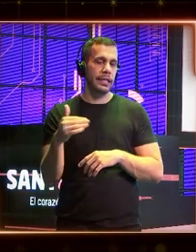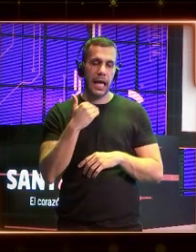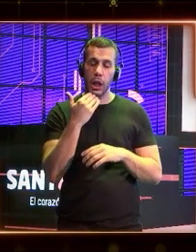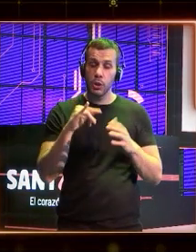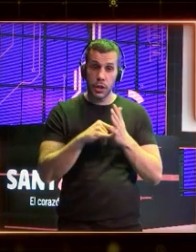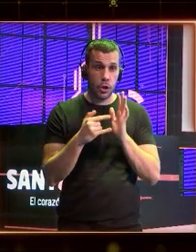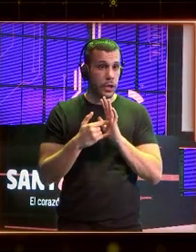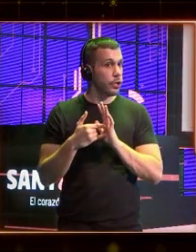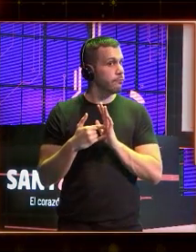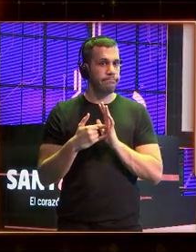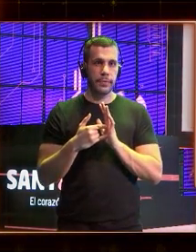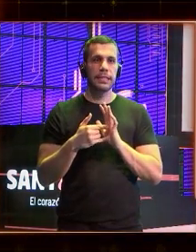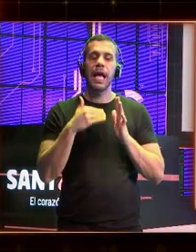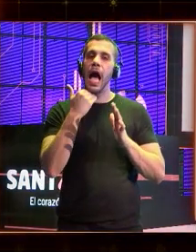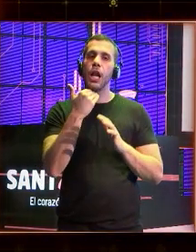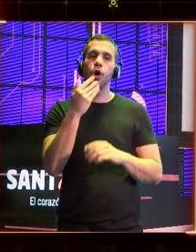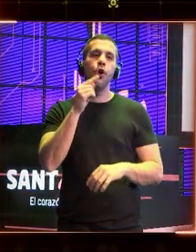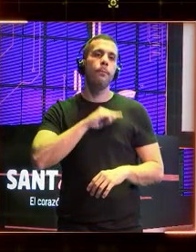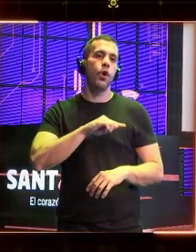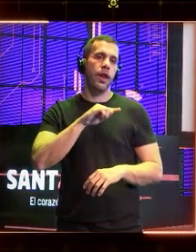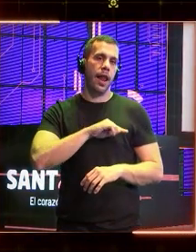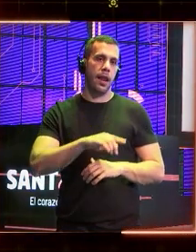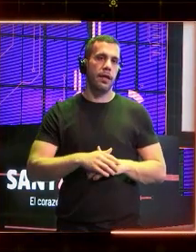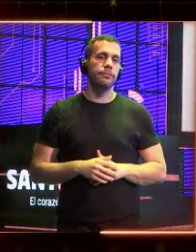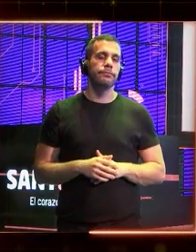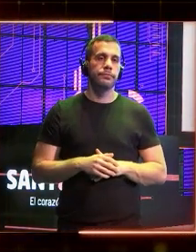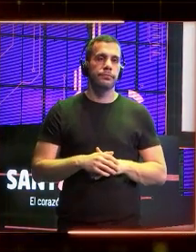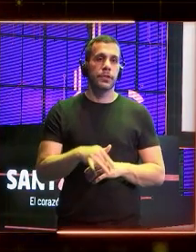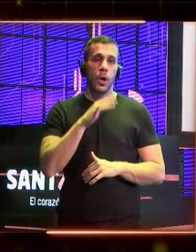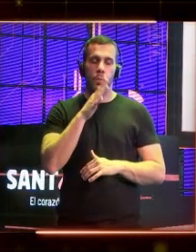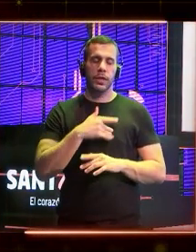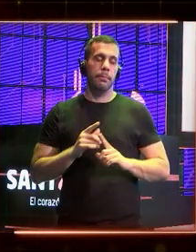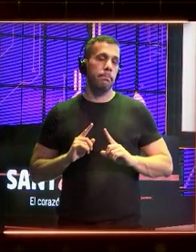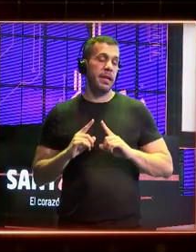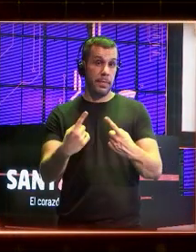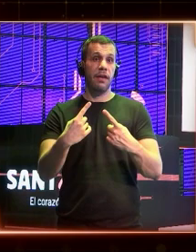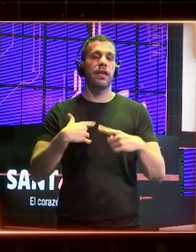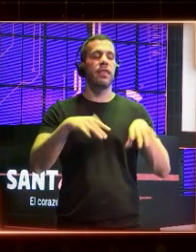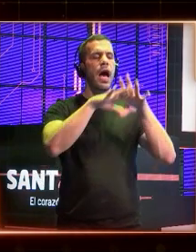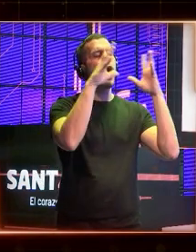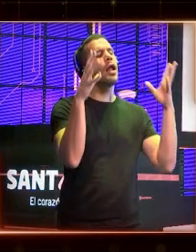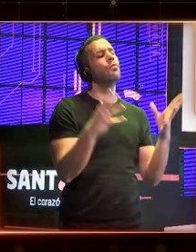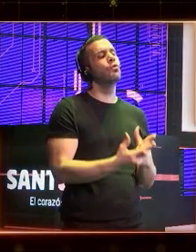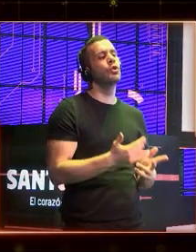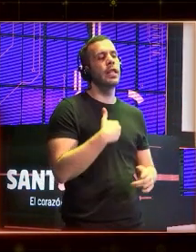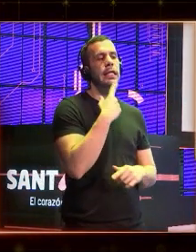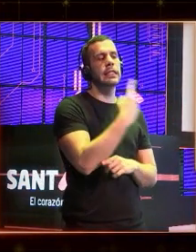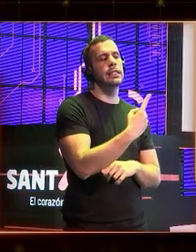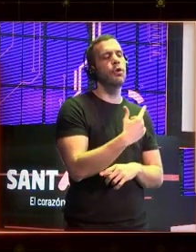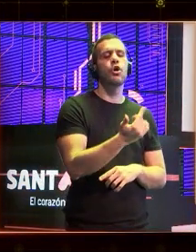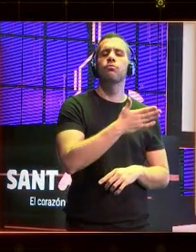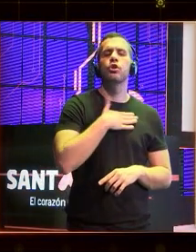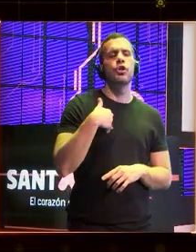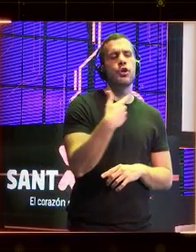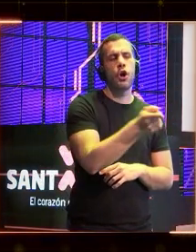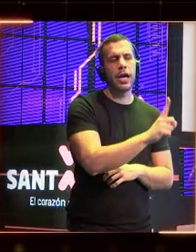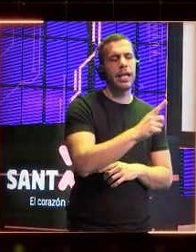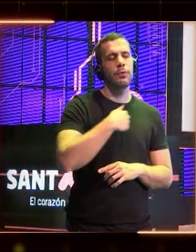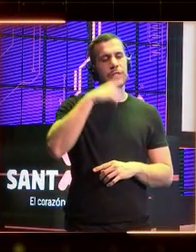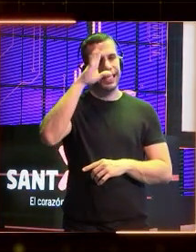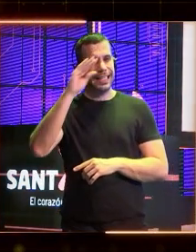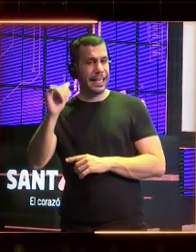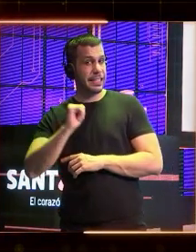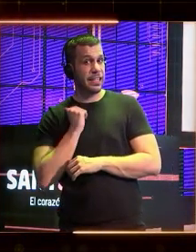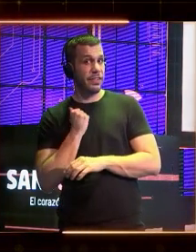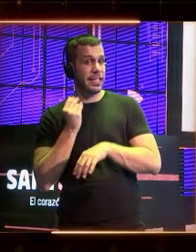un estándar moral. Porque por primera vez alguien le dice al mundo lo que no queremos que haga la inteligencia artificial. porque hemos